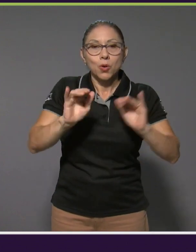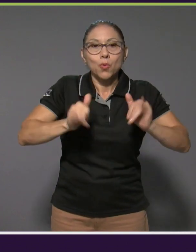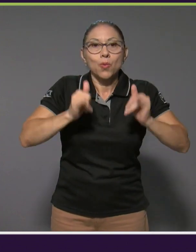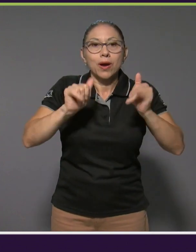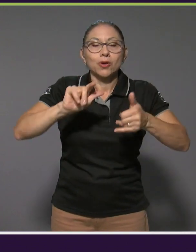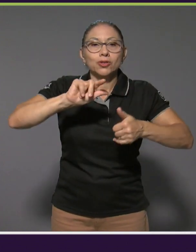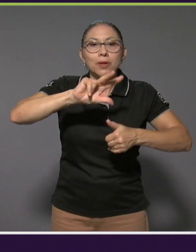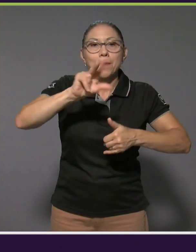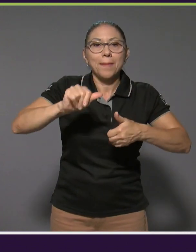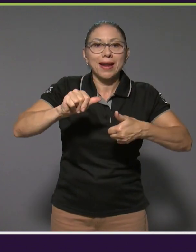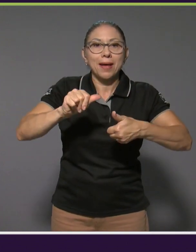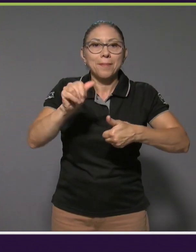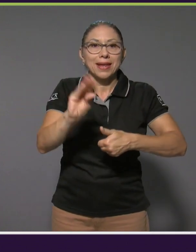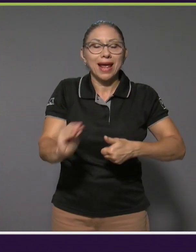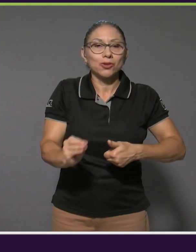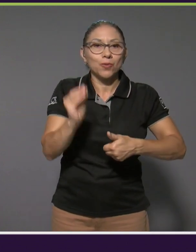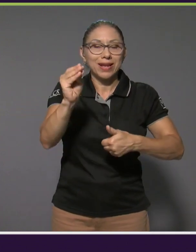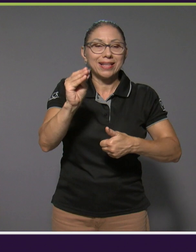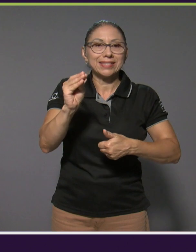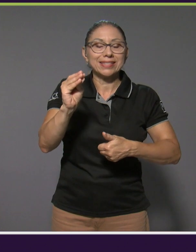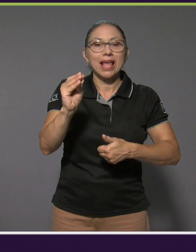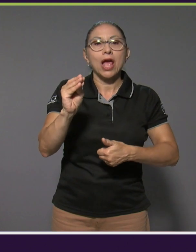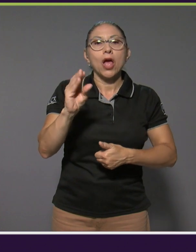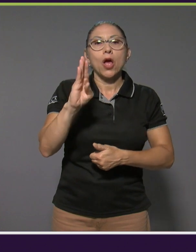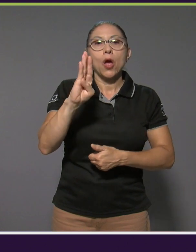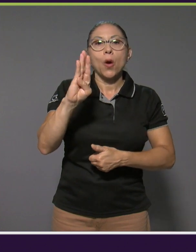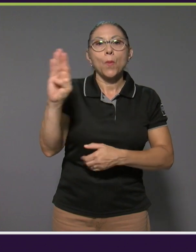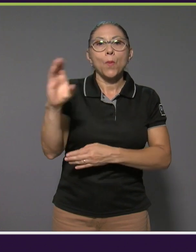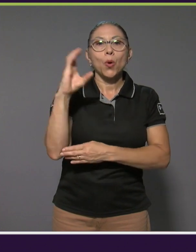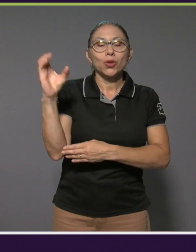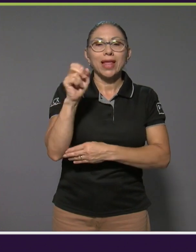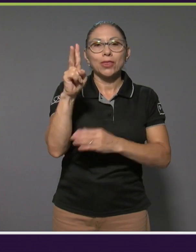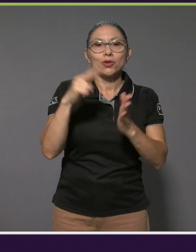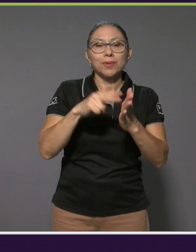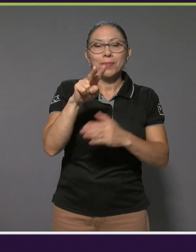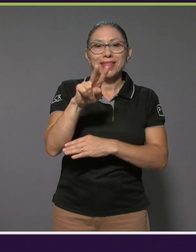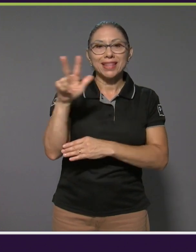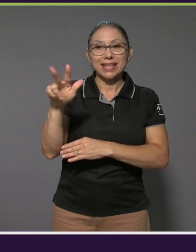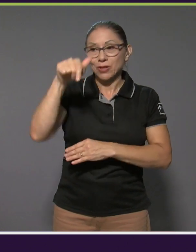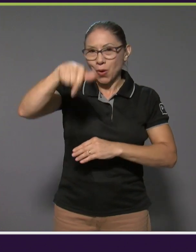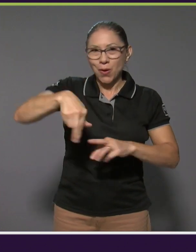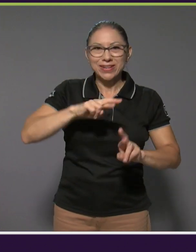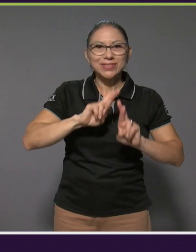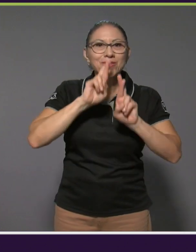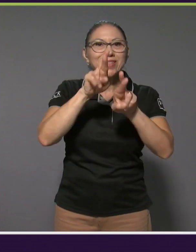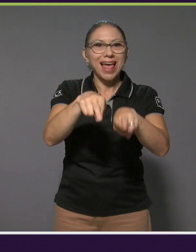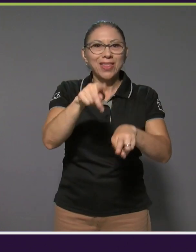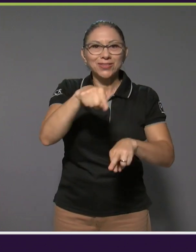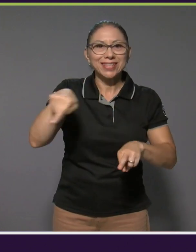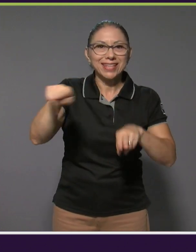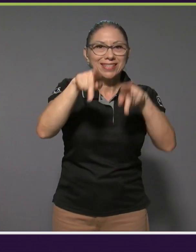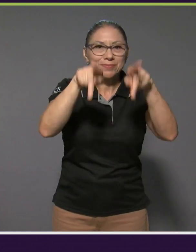Juveniles Bogotá 2023. Hoy le presentamos un resumen con los resultados de la representación TICA.